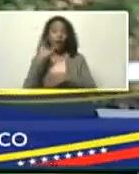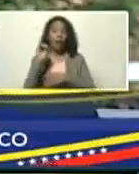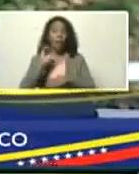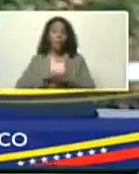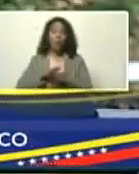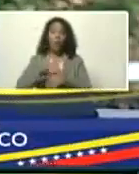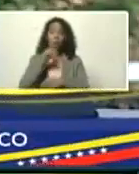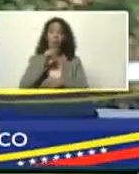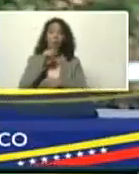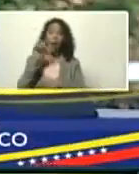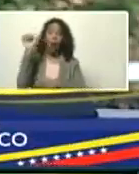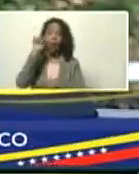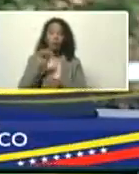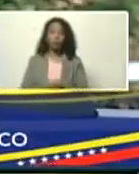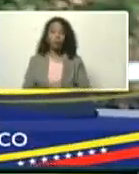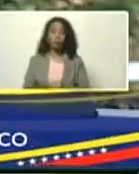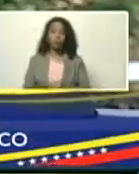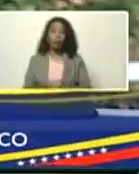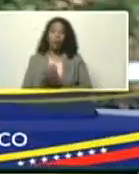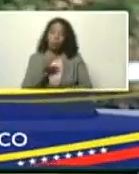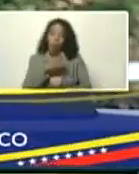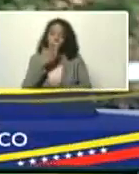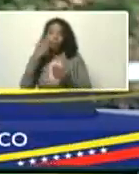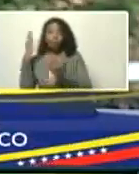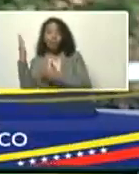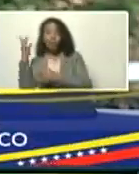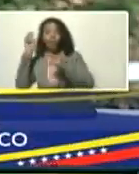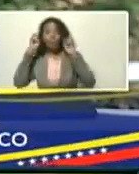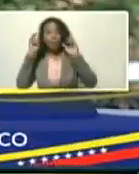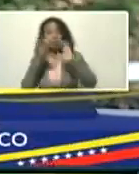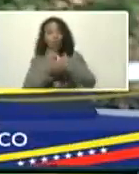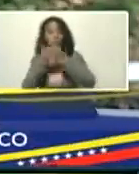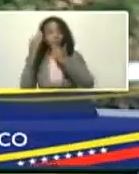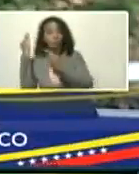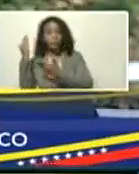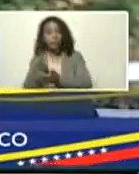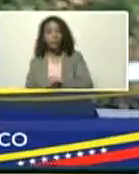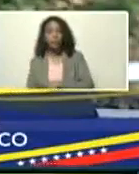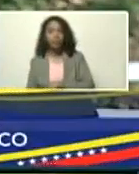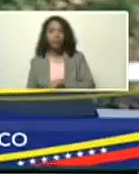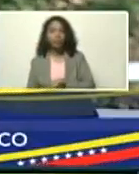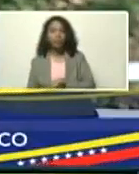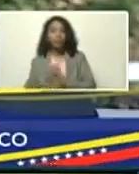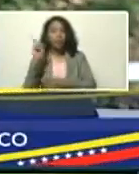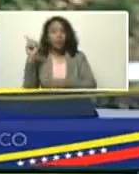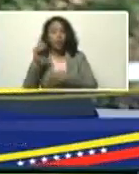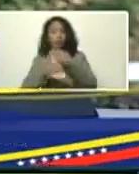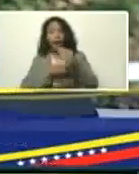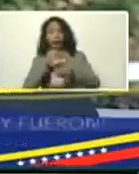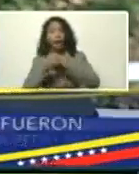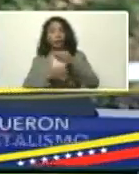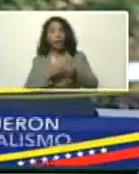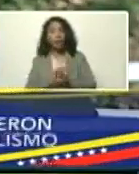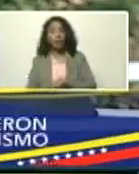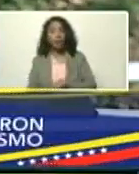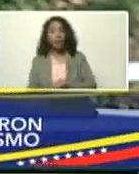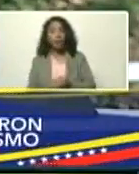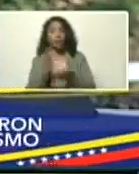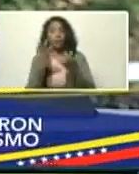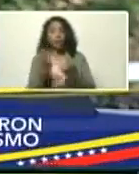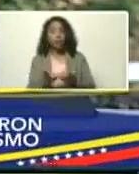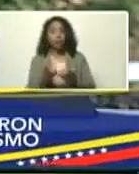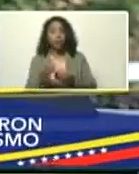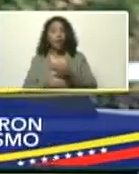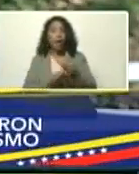falta de agua, bueno, ese es el tema de los escurrimientos, los escurrimientos que crean, y los escurrimientos